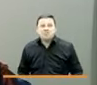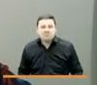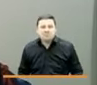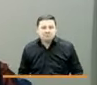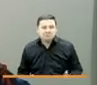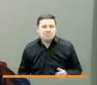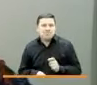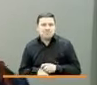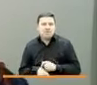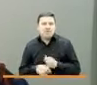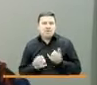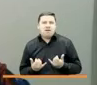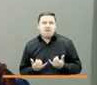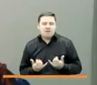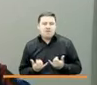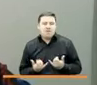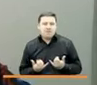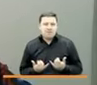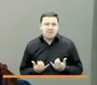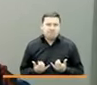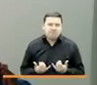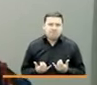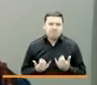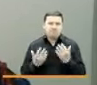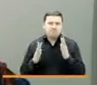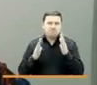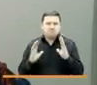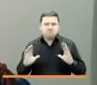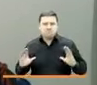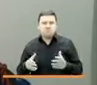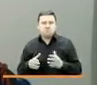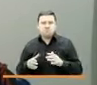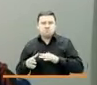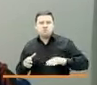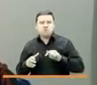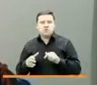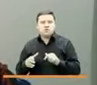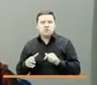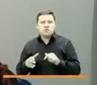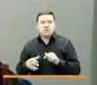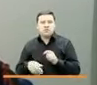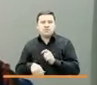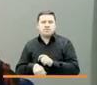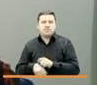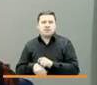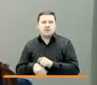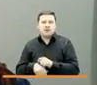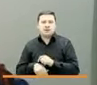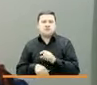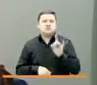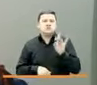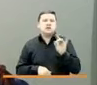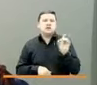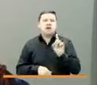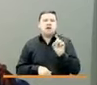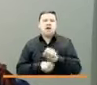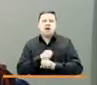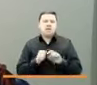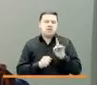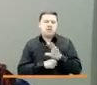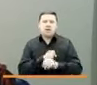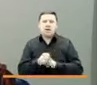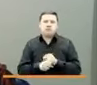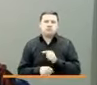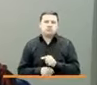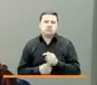momento de exaltar este momento de 15 años de tragedia donde